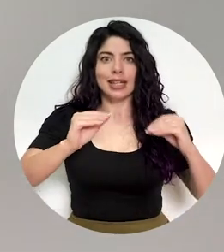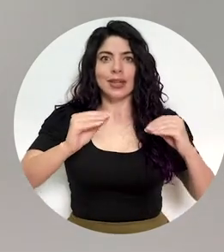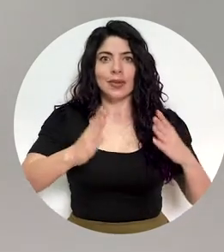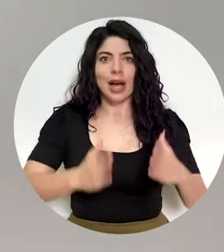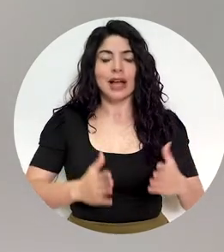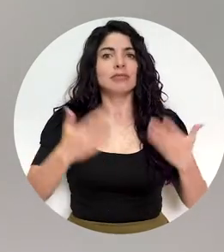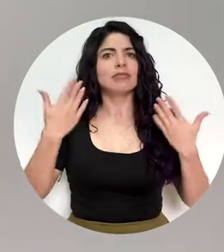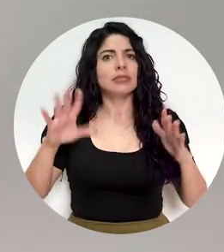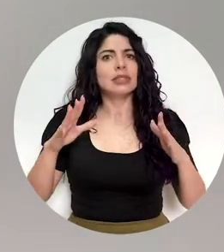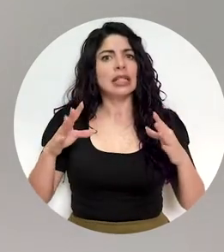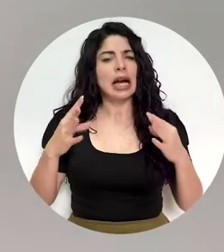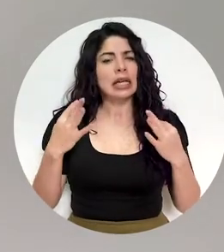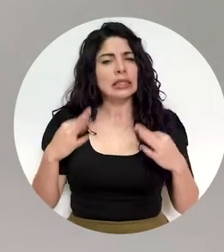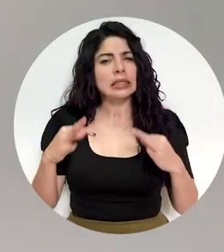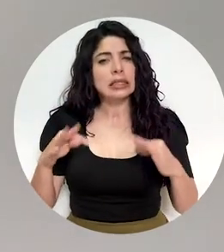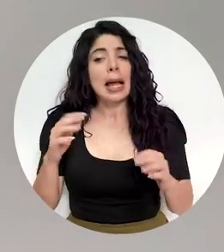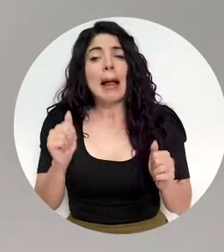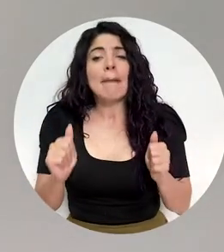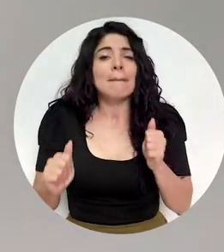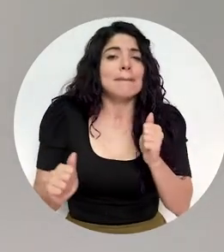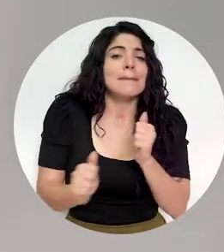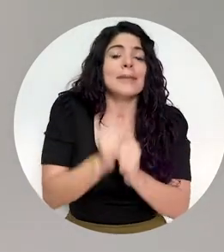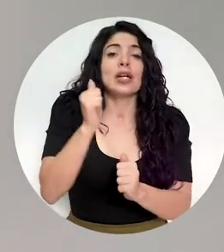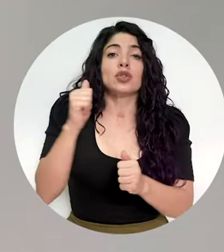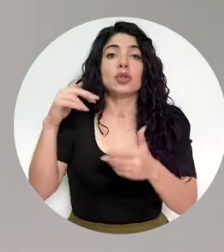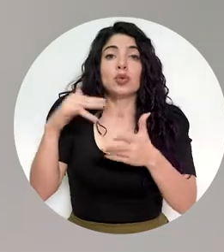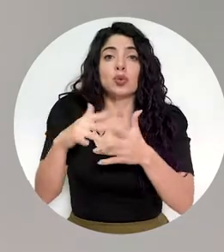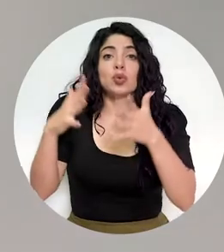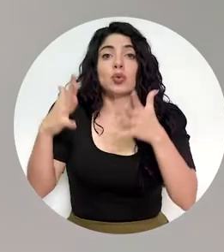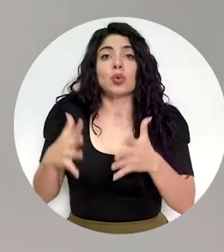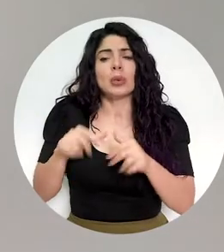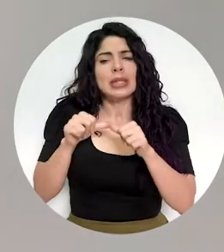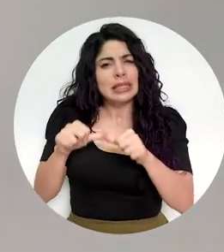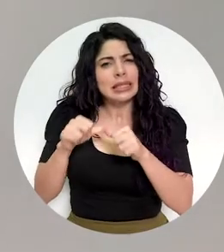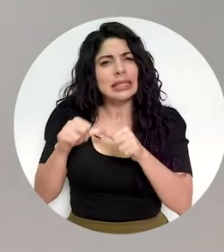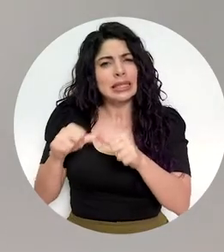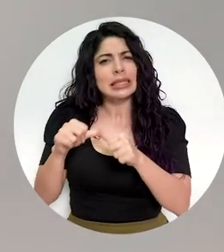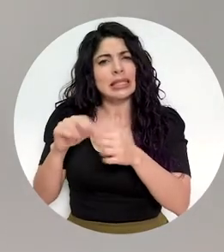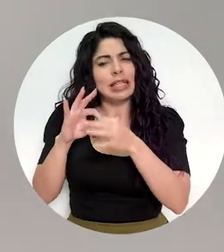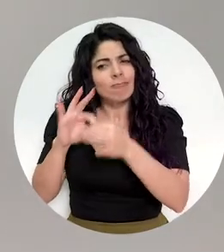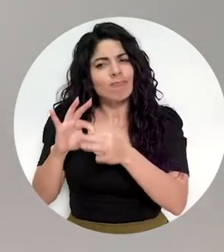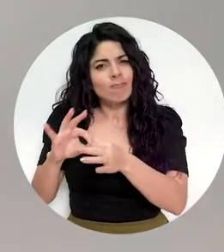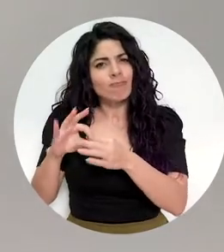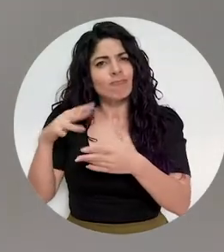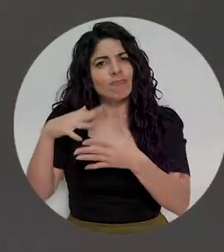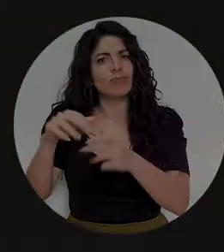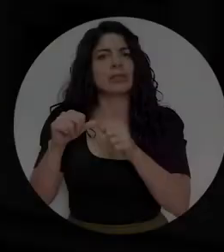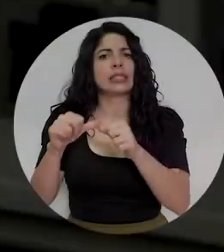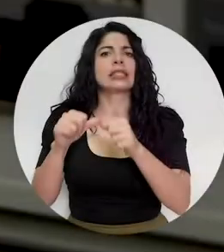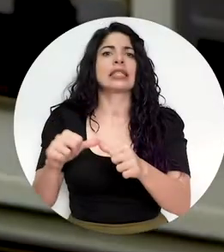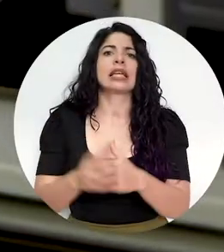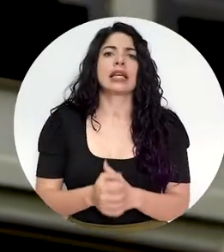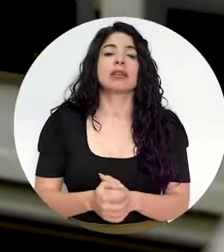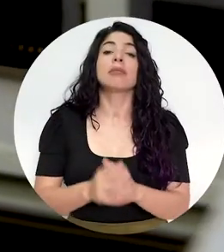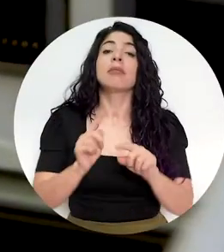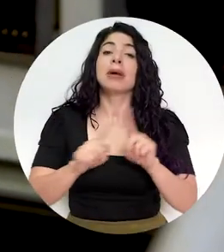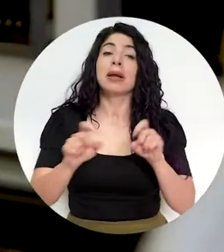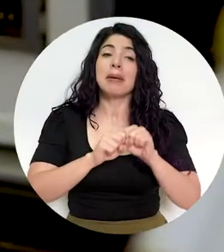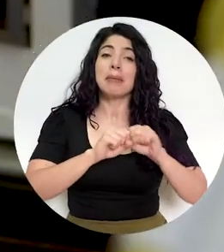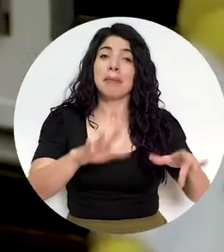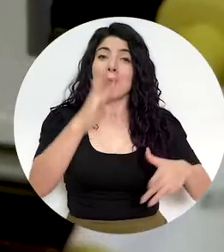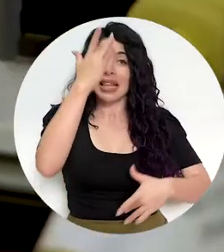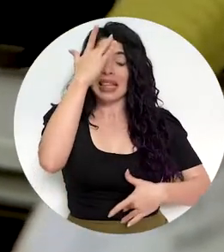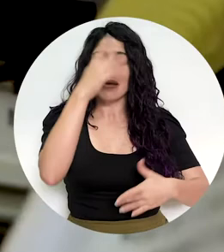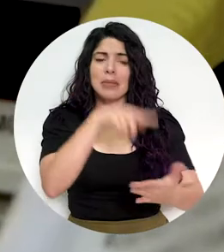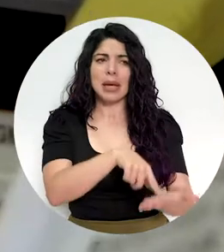educadores, hemos procurado que la mayor parte de los alumnos sigan vinculados al sistema educativo. Sin embargo, la